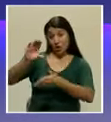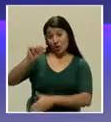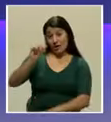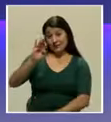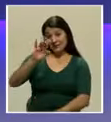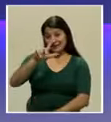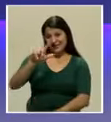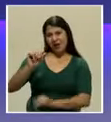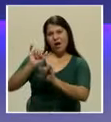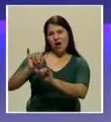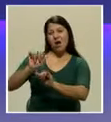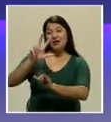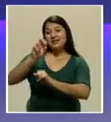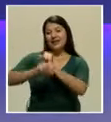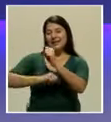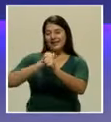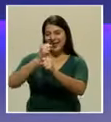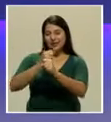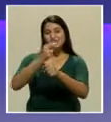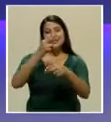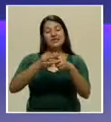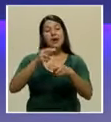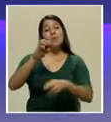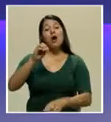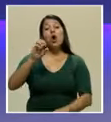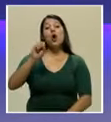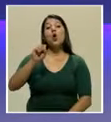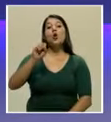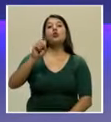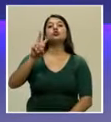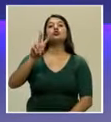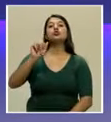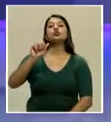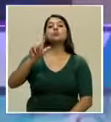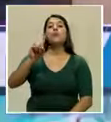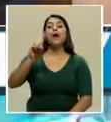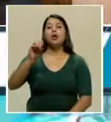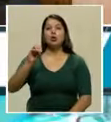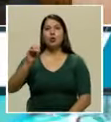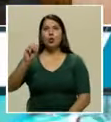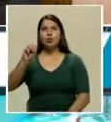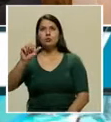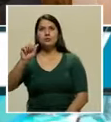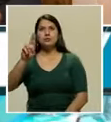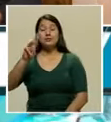Osvaldo Sauma. Buenas noches, Osvaldo. Bienvenido al set de Costa Rica Noticias.